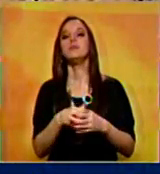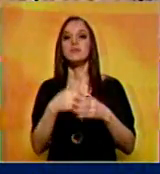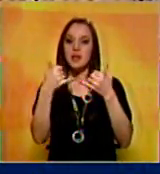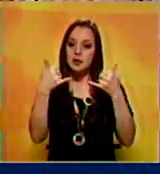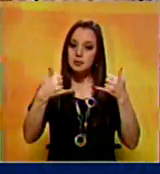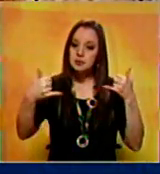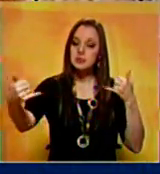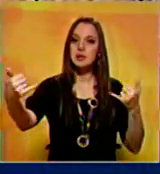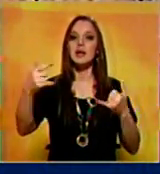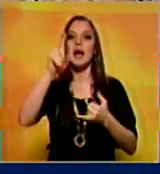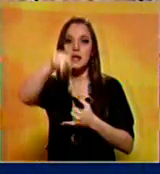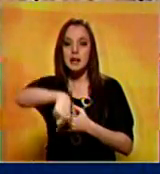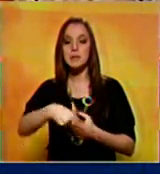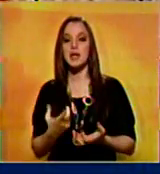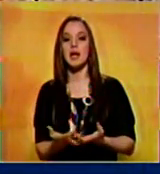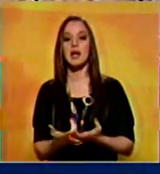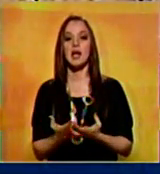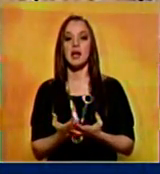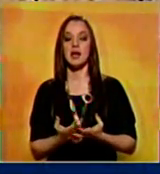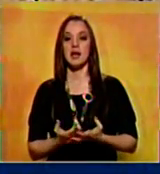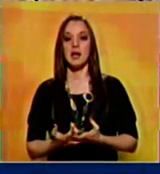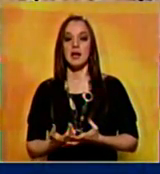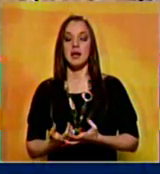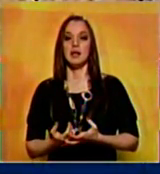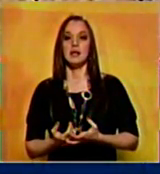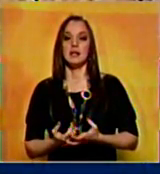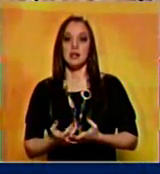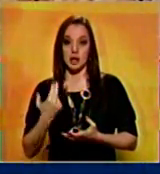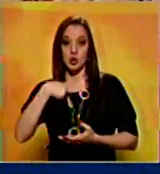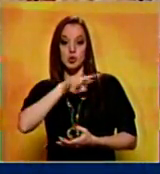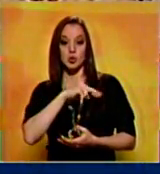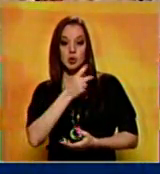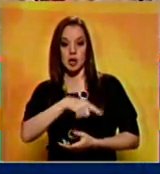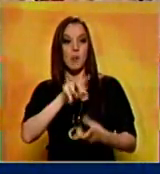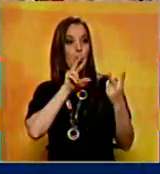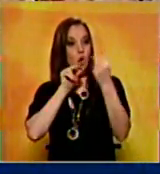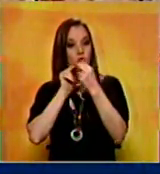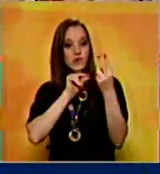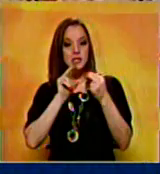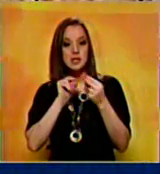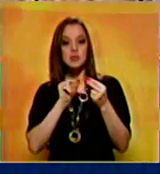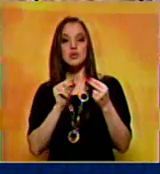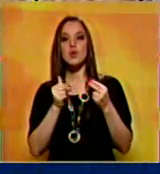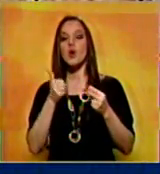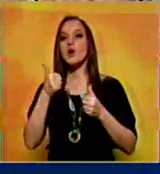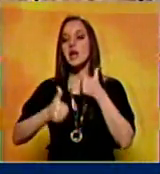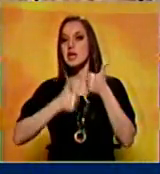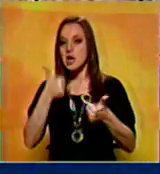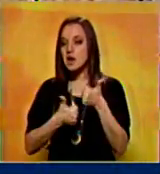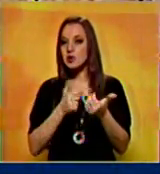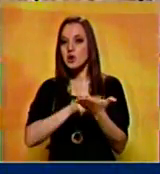teniendo conversaciones y acciones concretas.